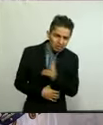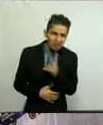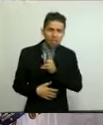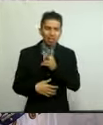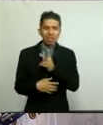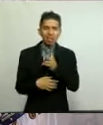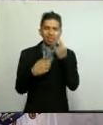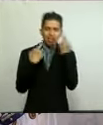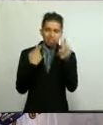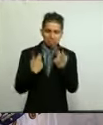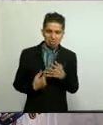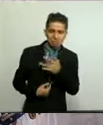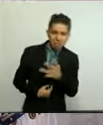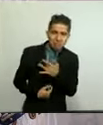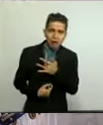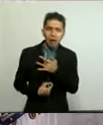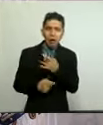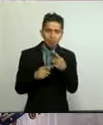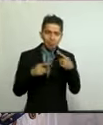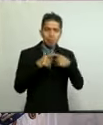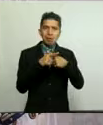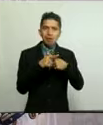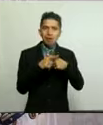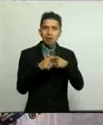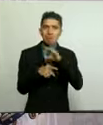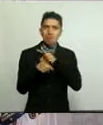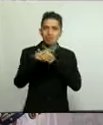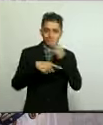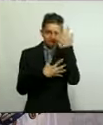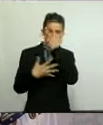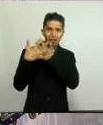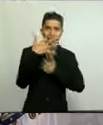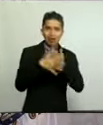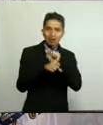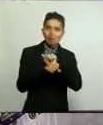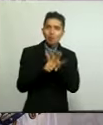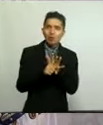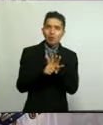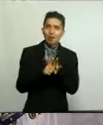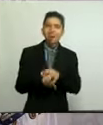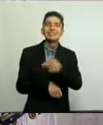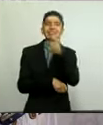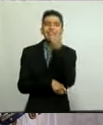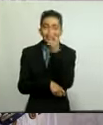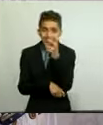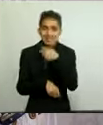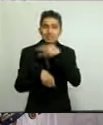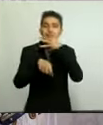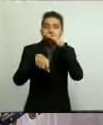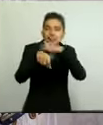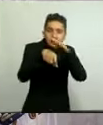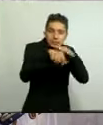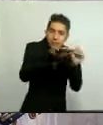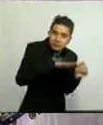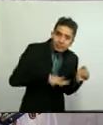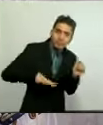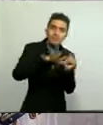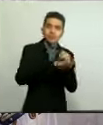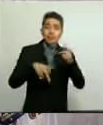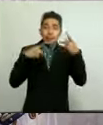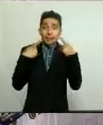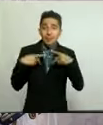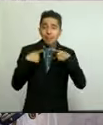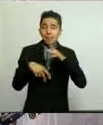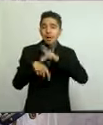síntomas que se pueden confundir con los del COVID-19. Por eso, llamo a toda la población, especialmente